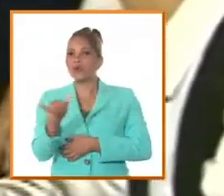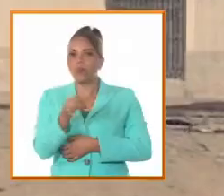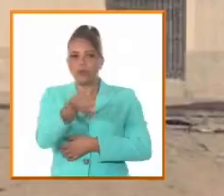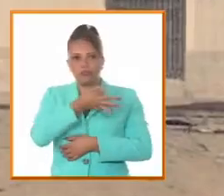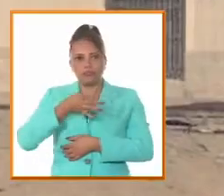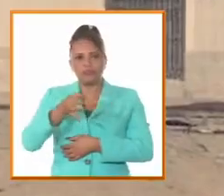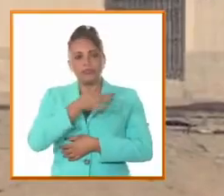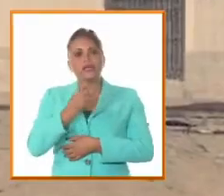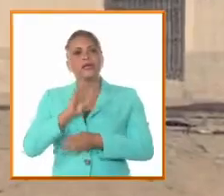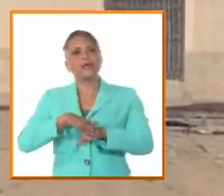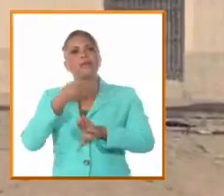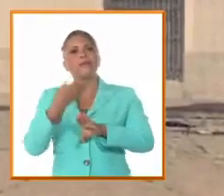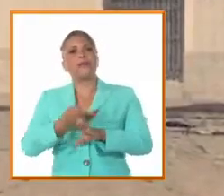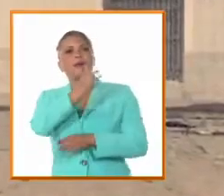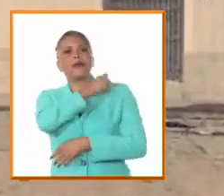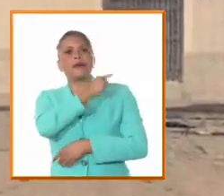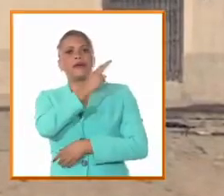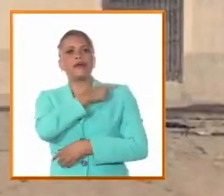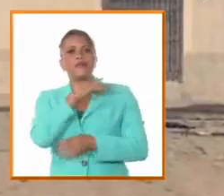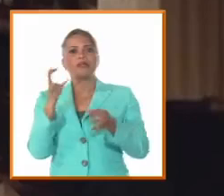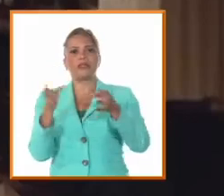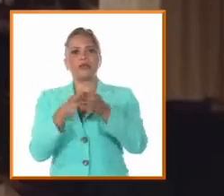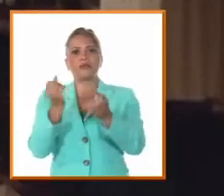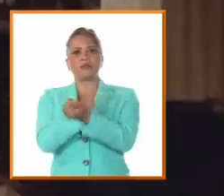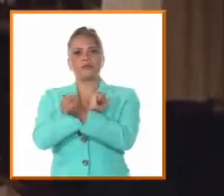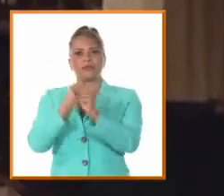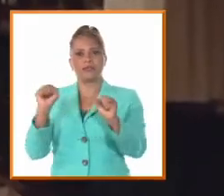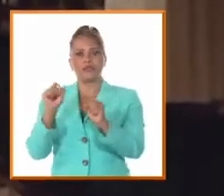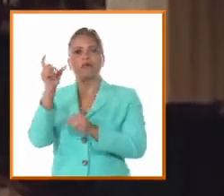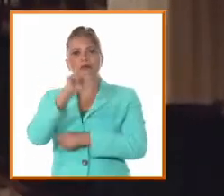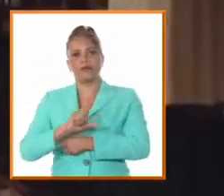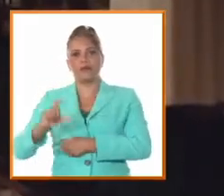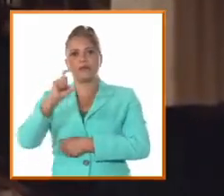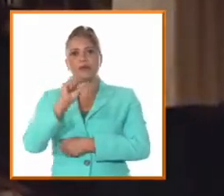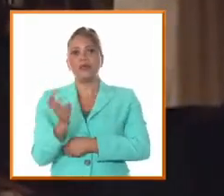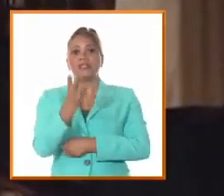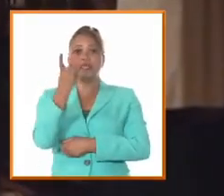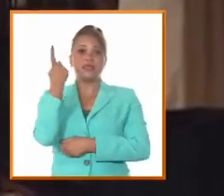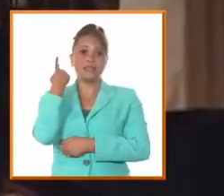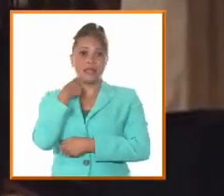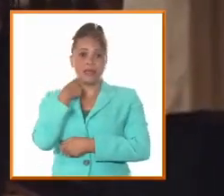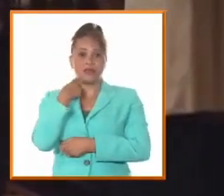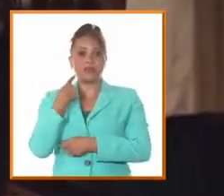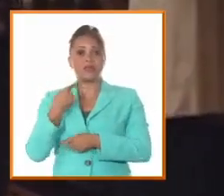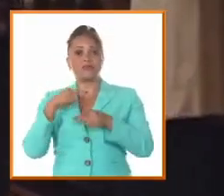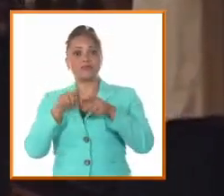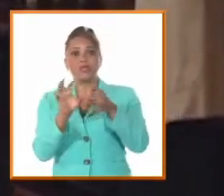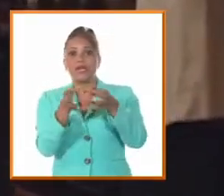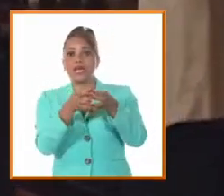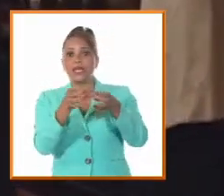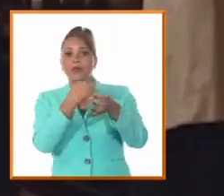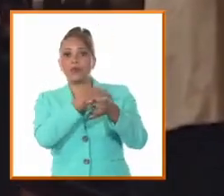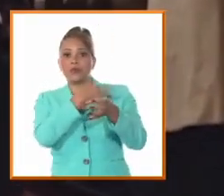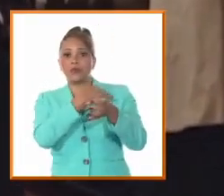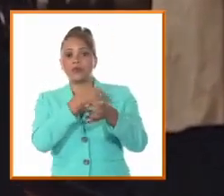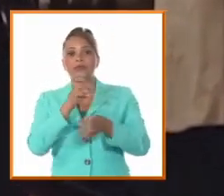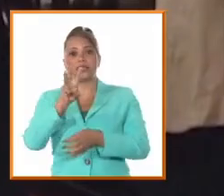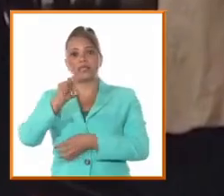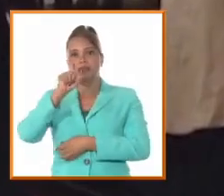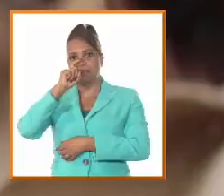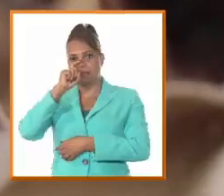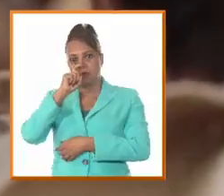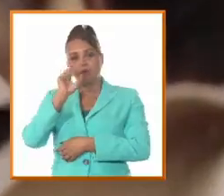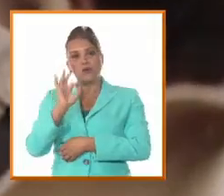de jefe de la División del Ejército Libertador en la región agramontina. En tres años y medio de vida militar, este joven abogado y guerrero de 32